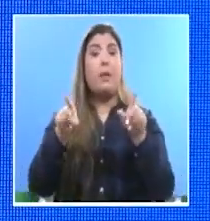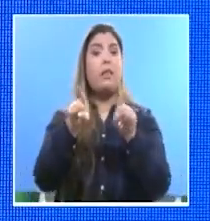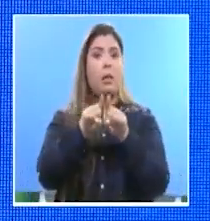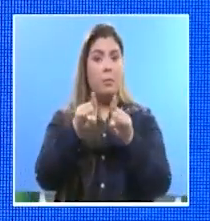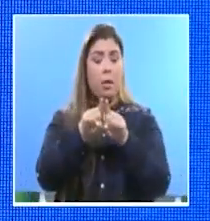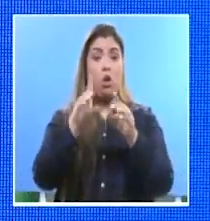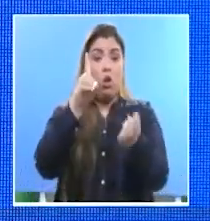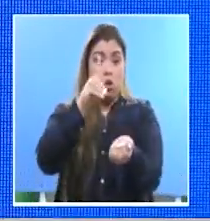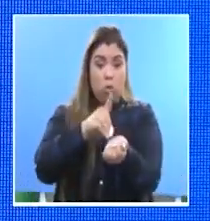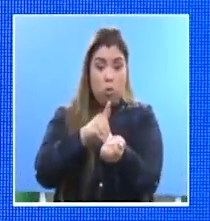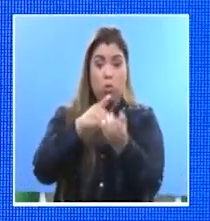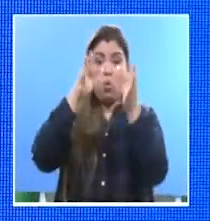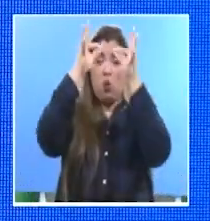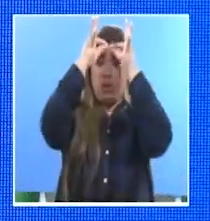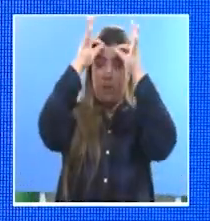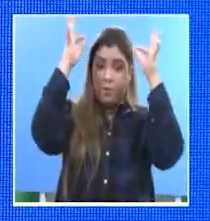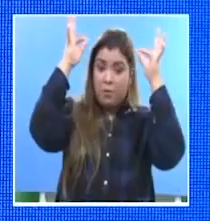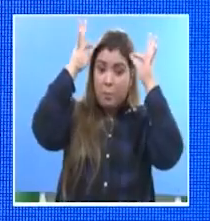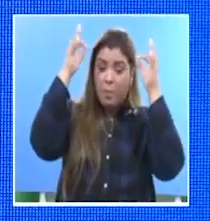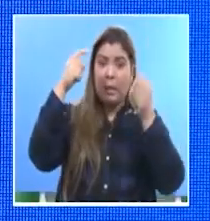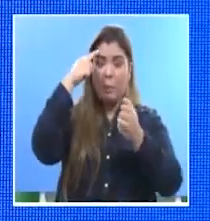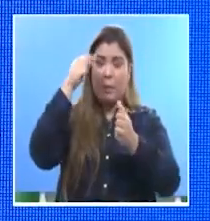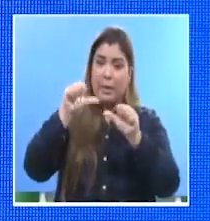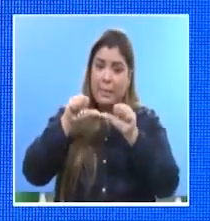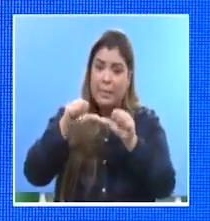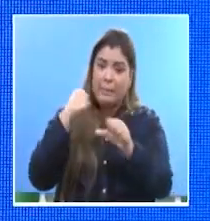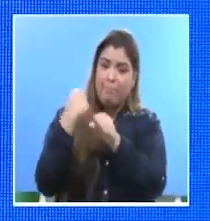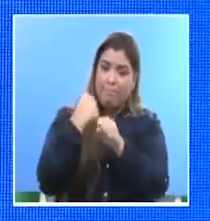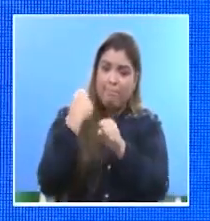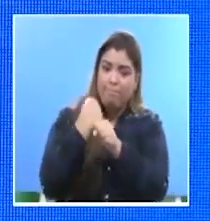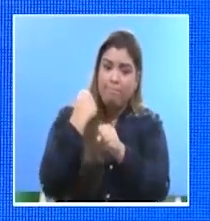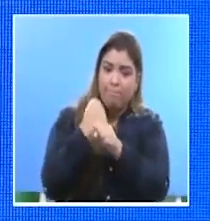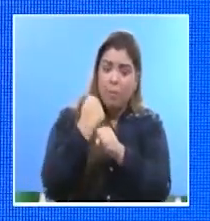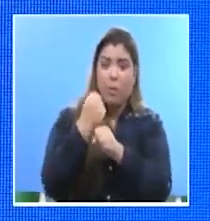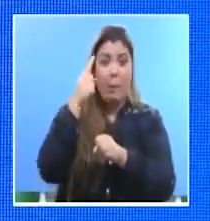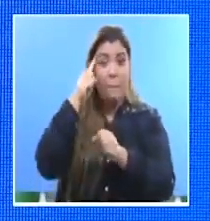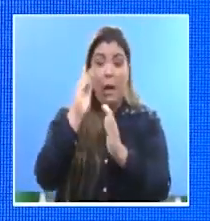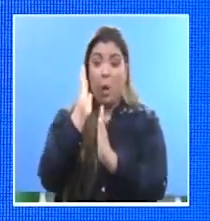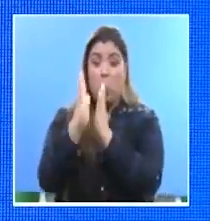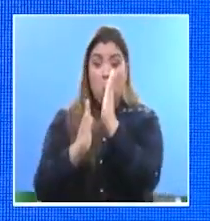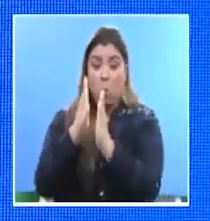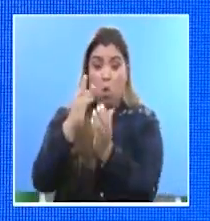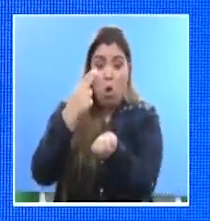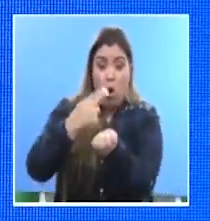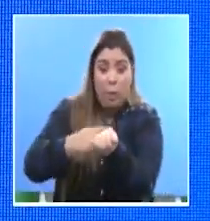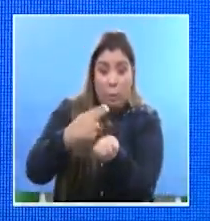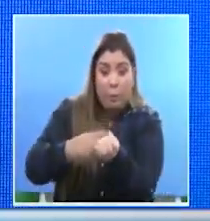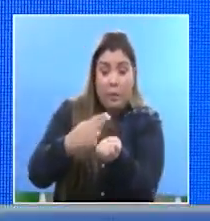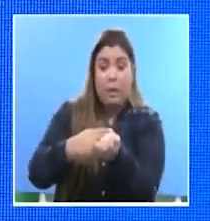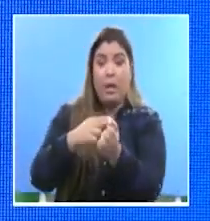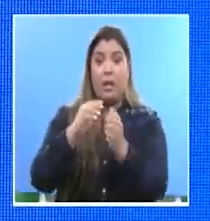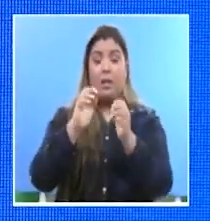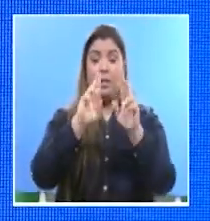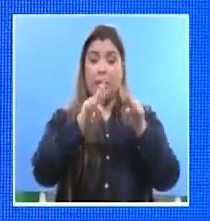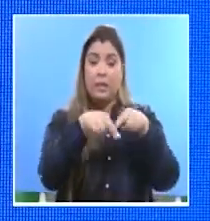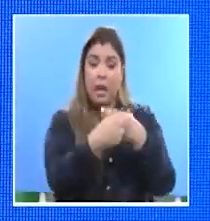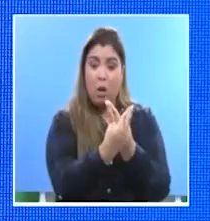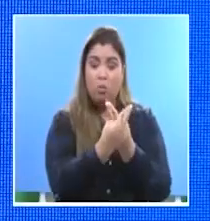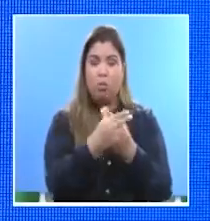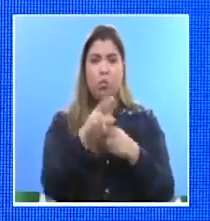para procurar que nuestro sistema sanitario no colapse en ningún momento.